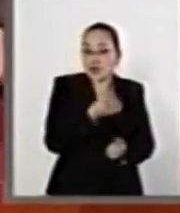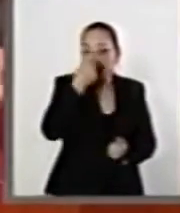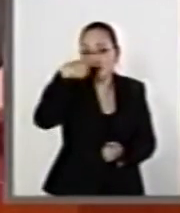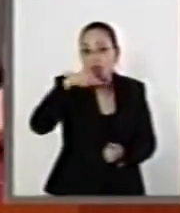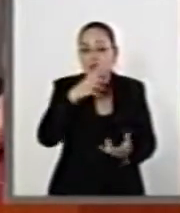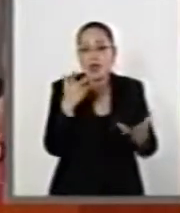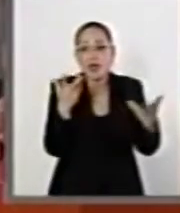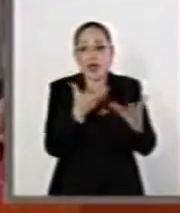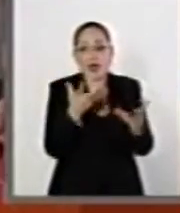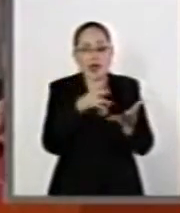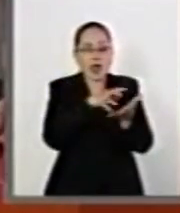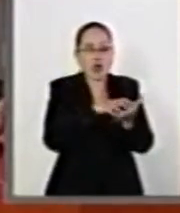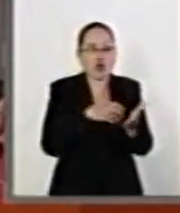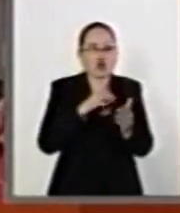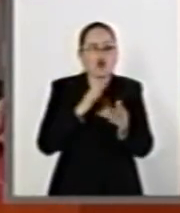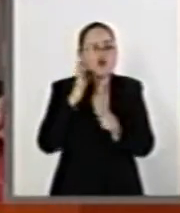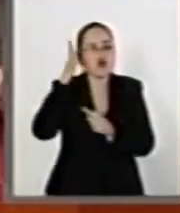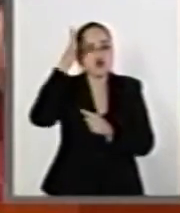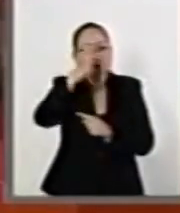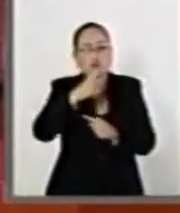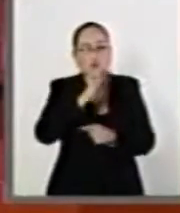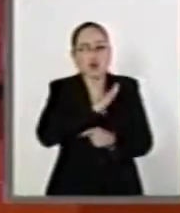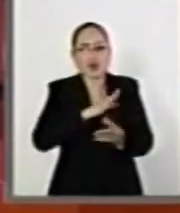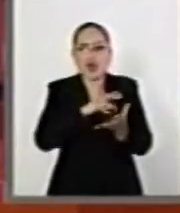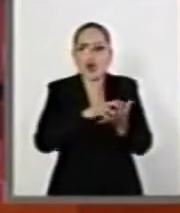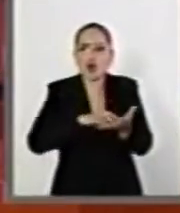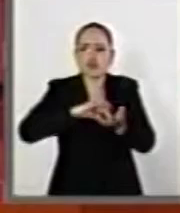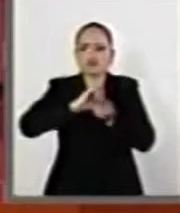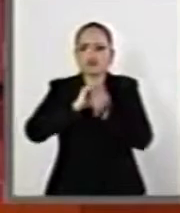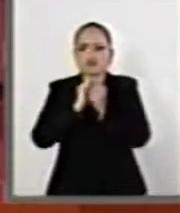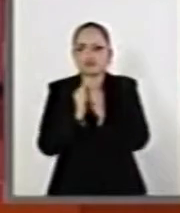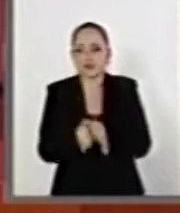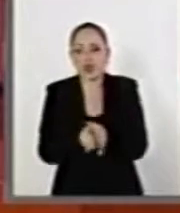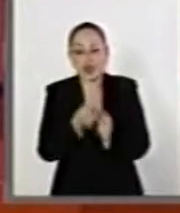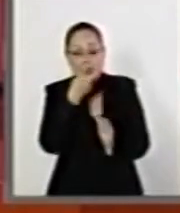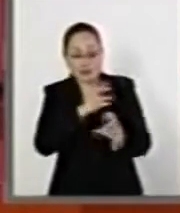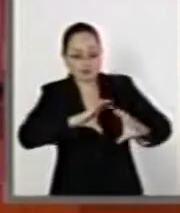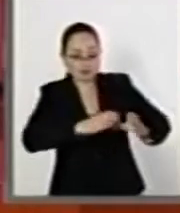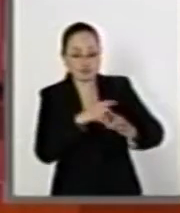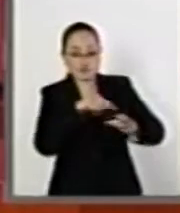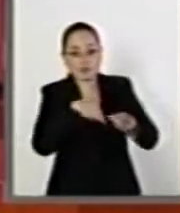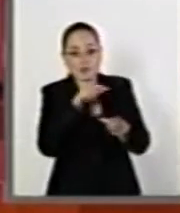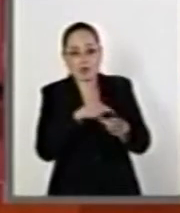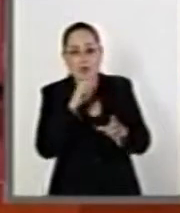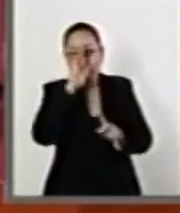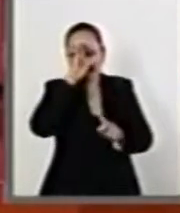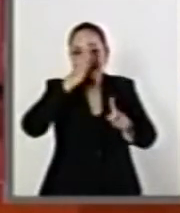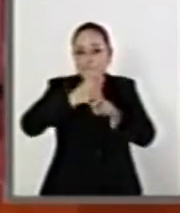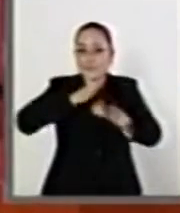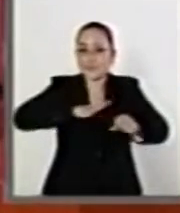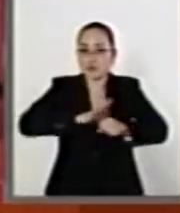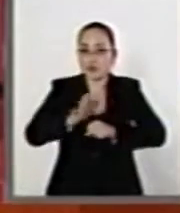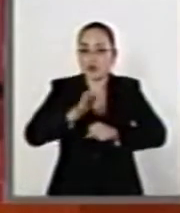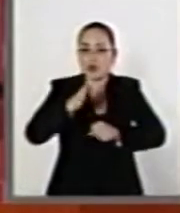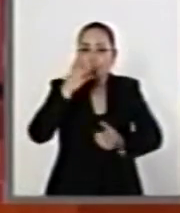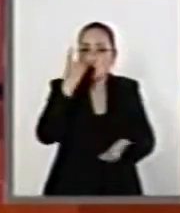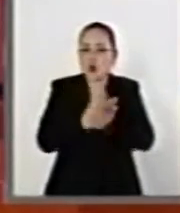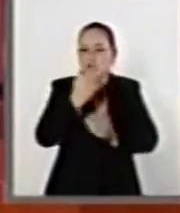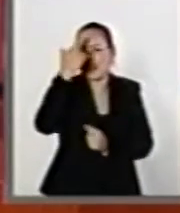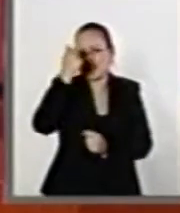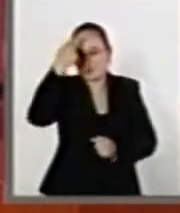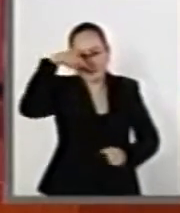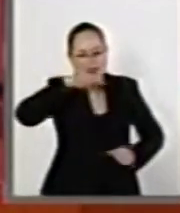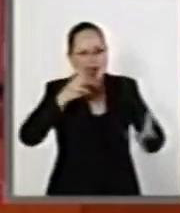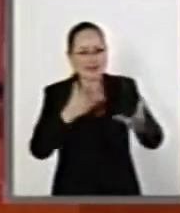para generar ahorro de largo plazo. Lo que se quiere con este fondo, la única justificación de este fondo,